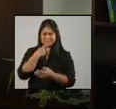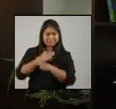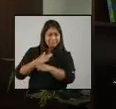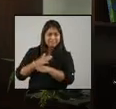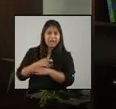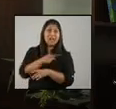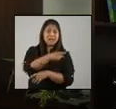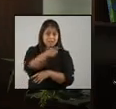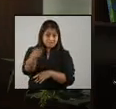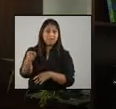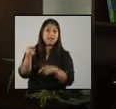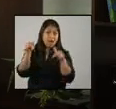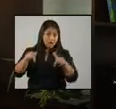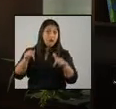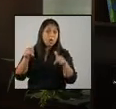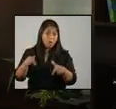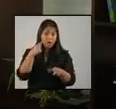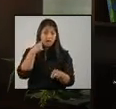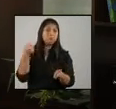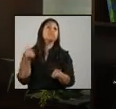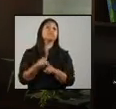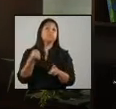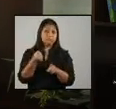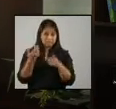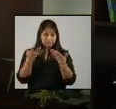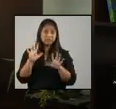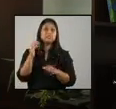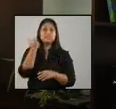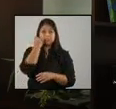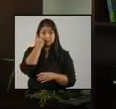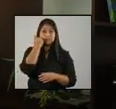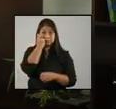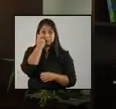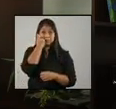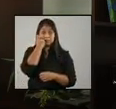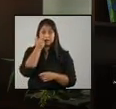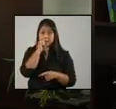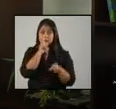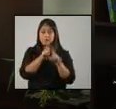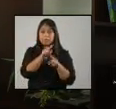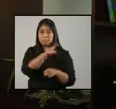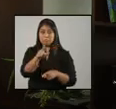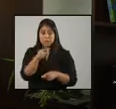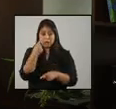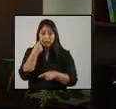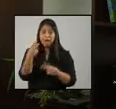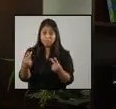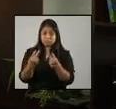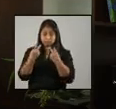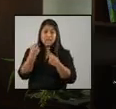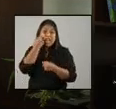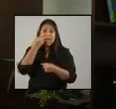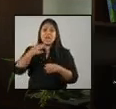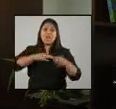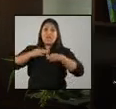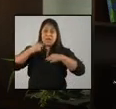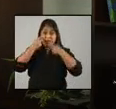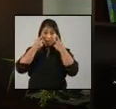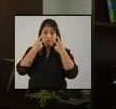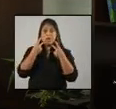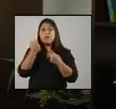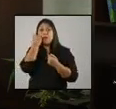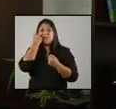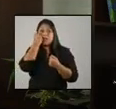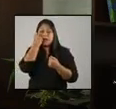Algunos de ellos, el tiempo les cobró la factura y han tenido que lamentar no solo verse contagiados, sino también ver